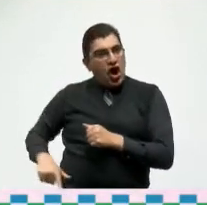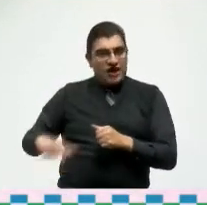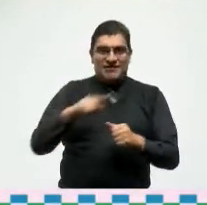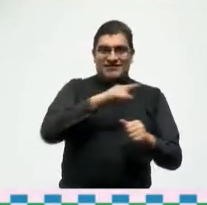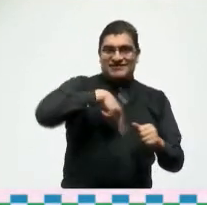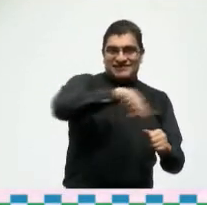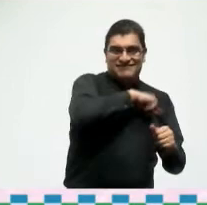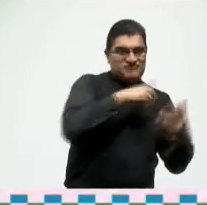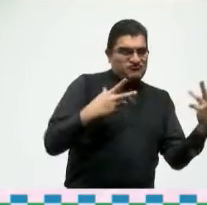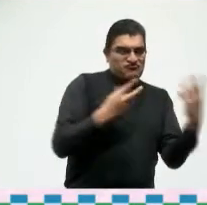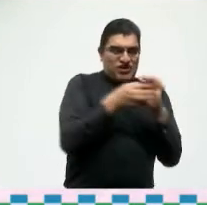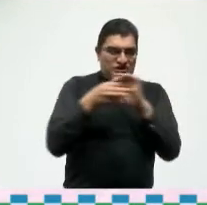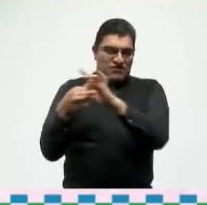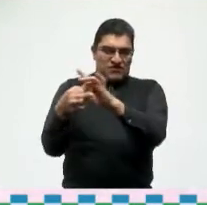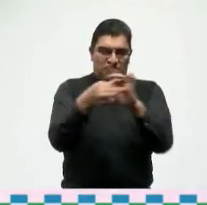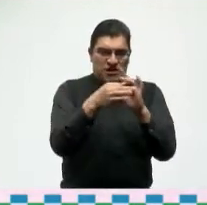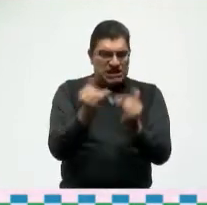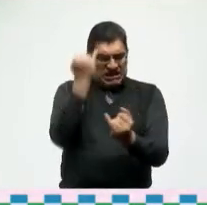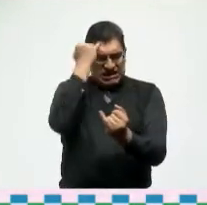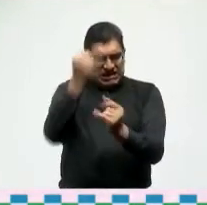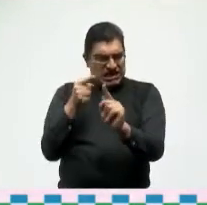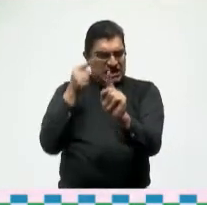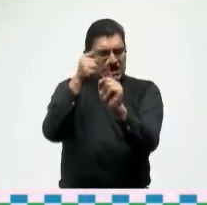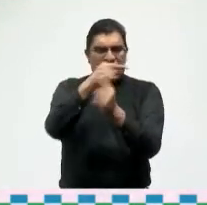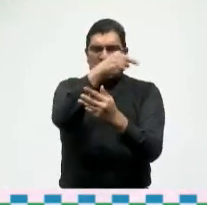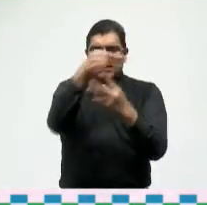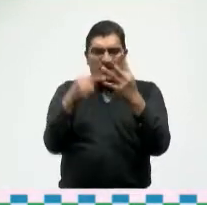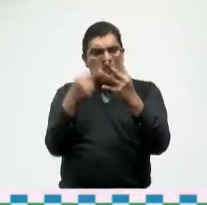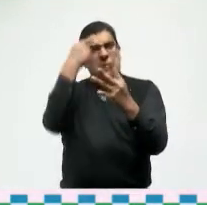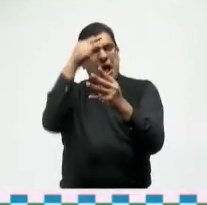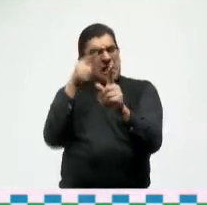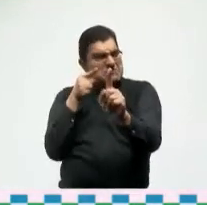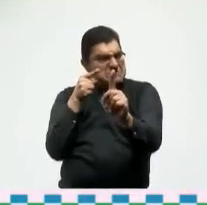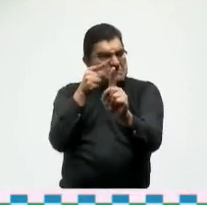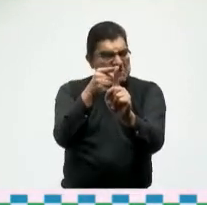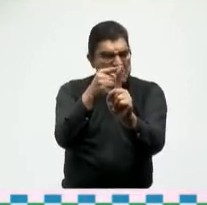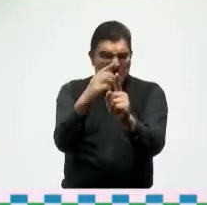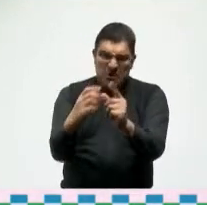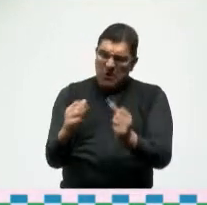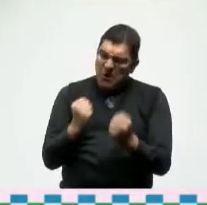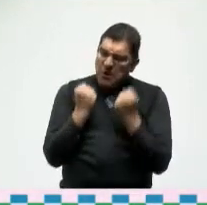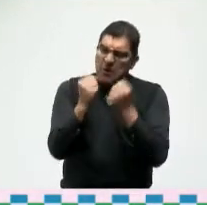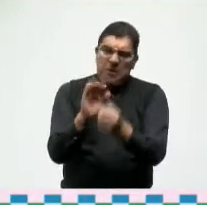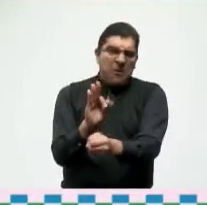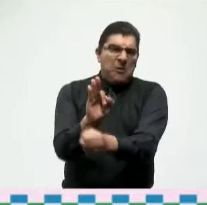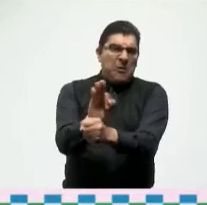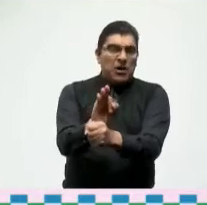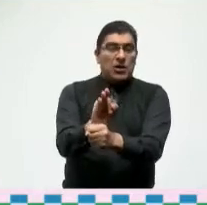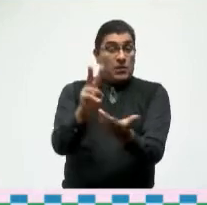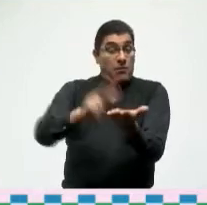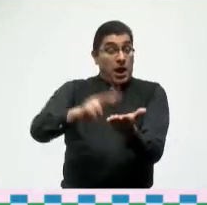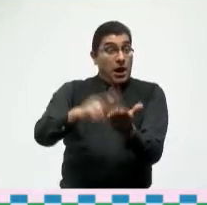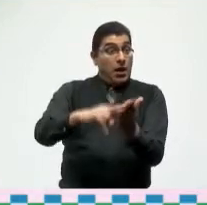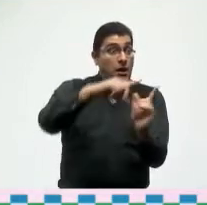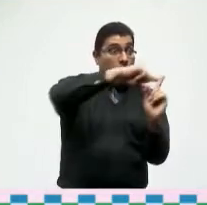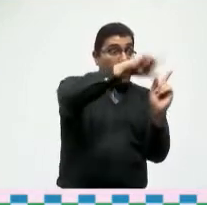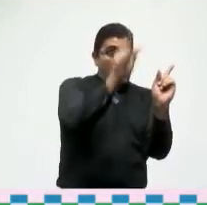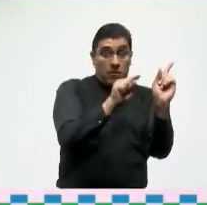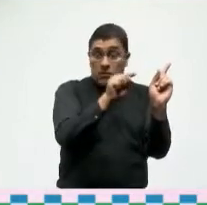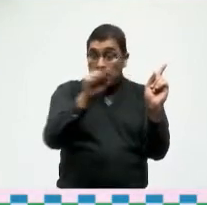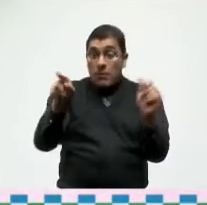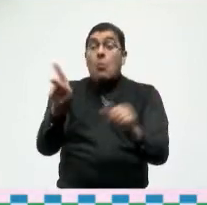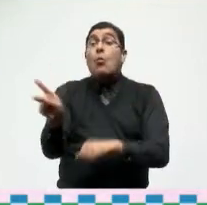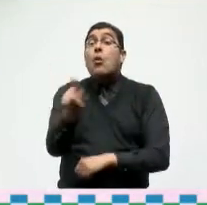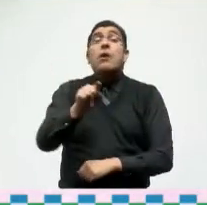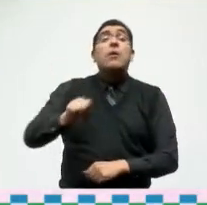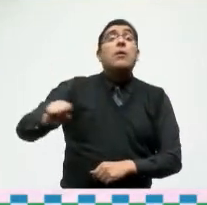niveles tenemos que plantearnos objetivos dirigidos a potencializar toda la riqueza que nos comparten las comunidades que